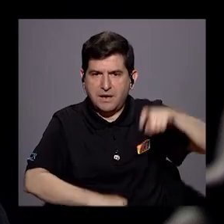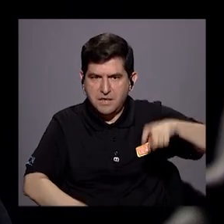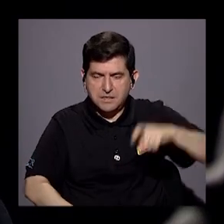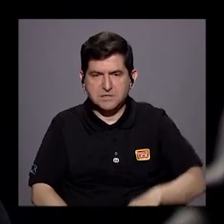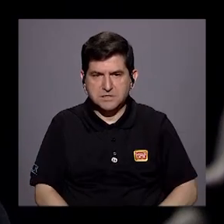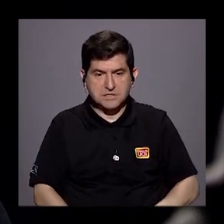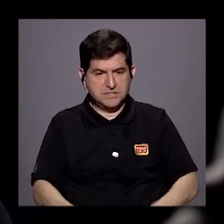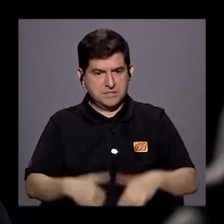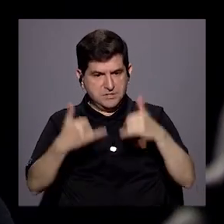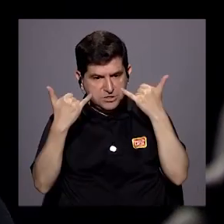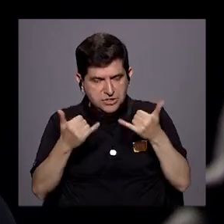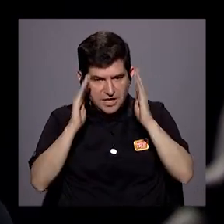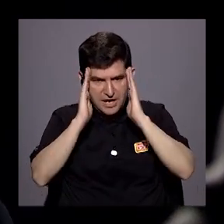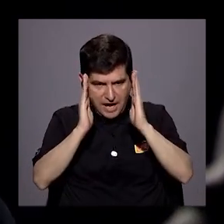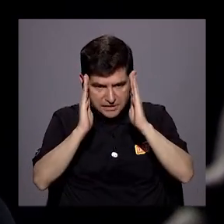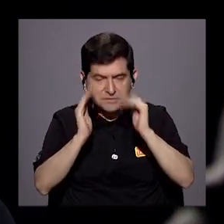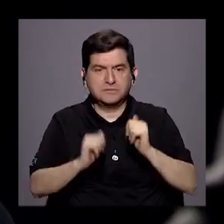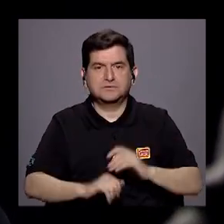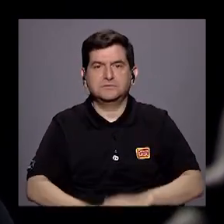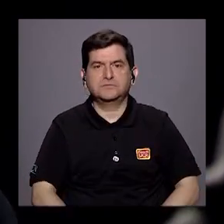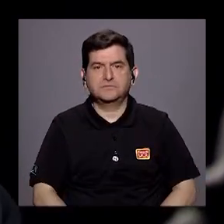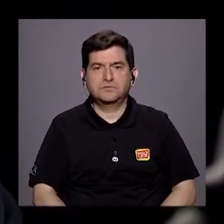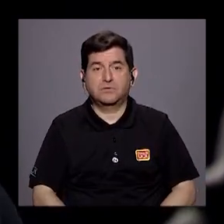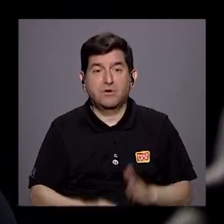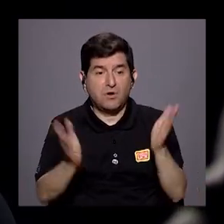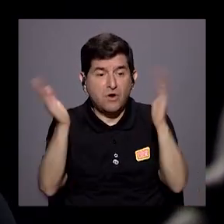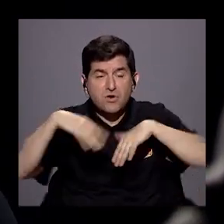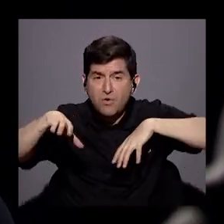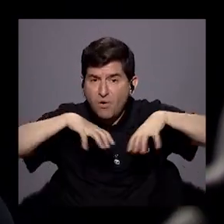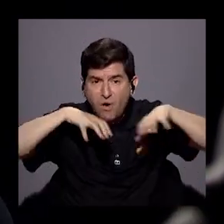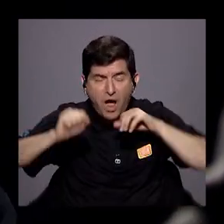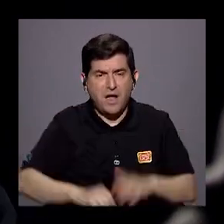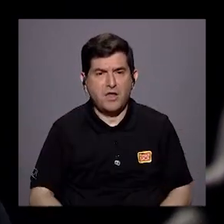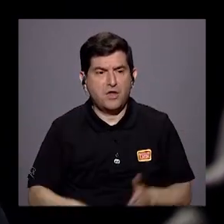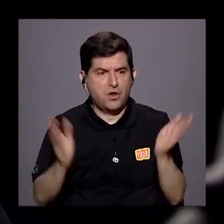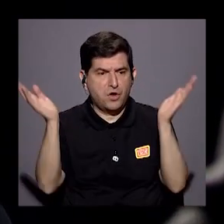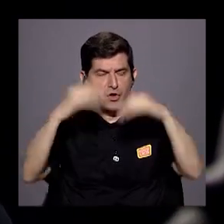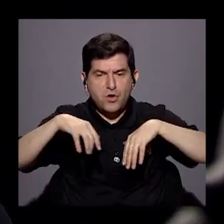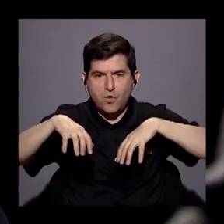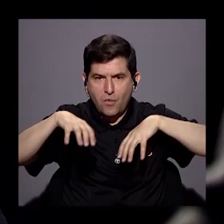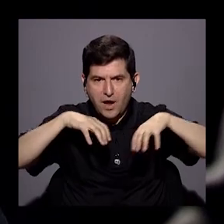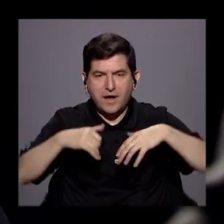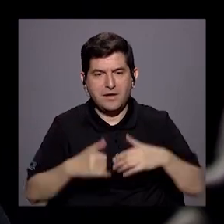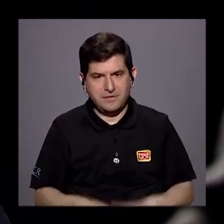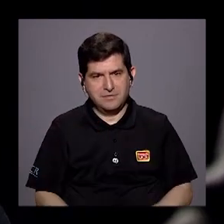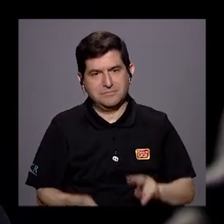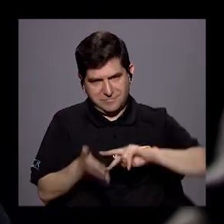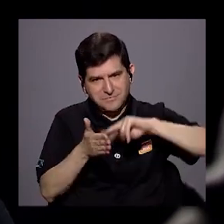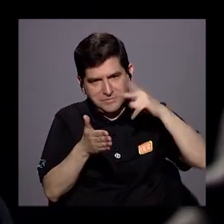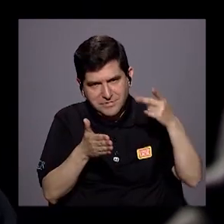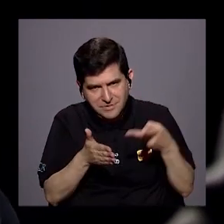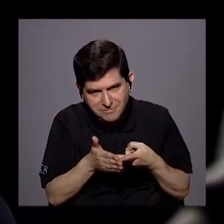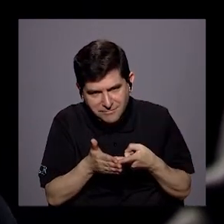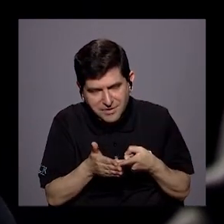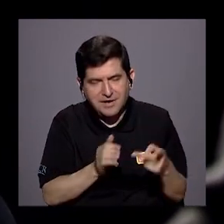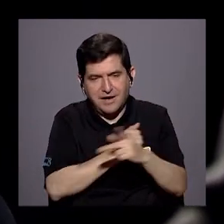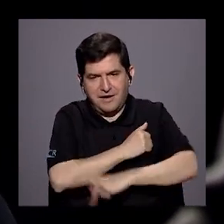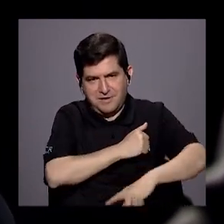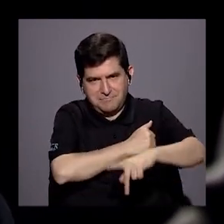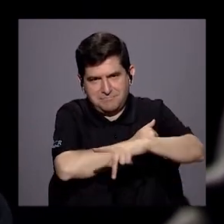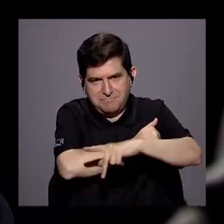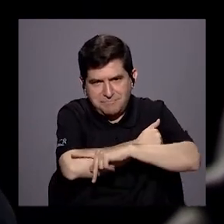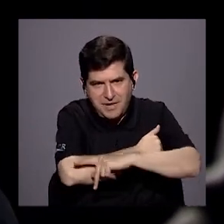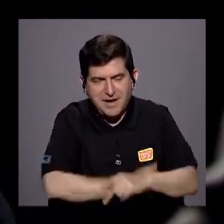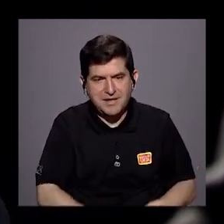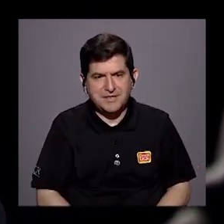país lo que necesita es entrarle al problema ahora. Si no hay reactivación y no hay reactivación en este momento, yo le puedo decir que el